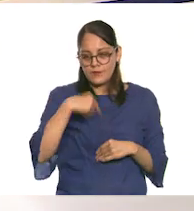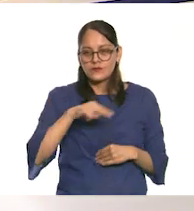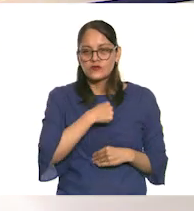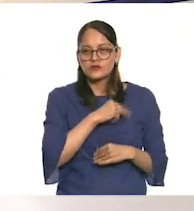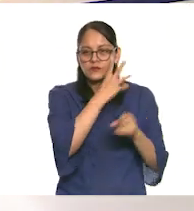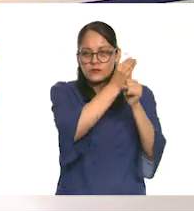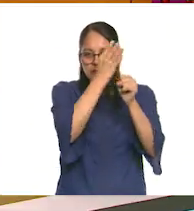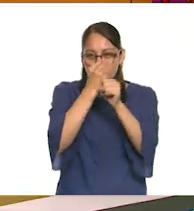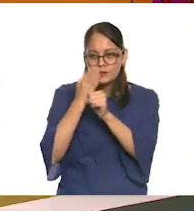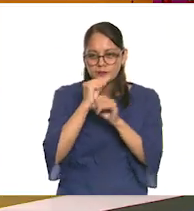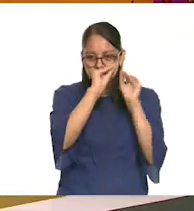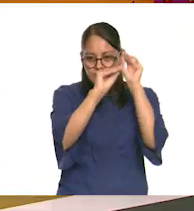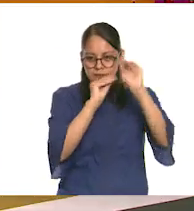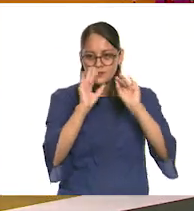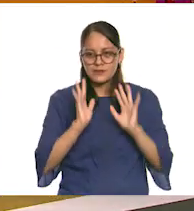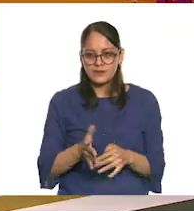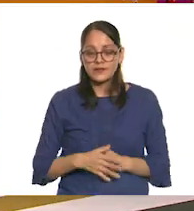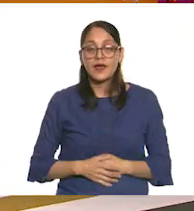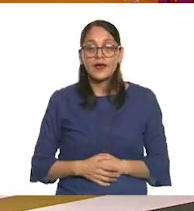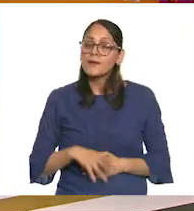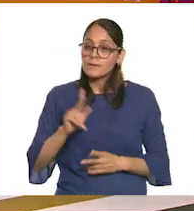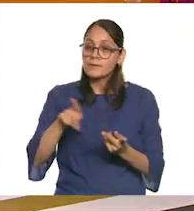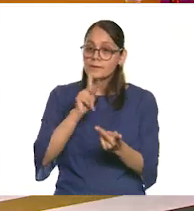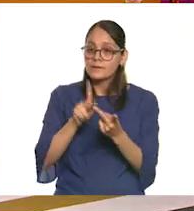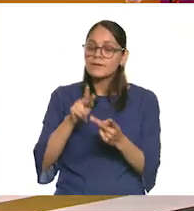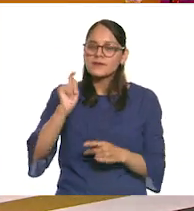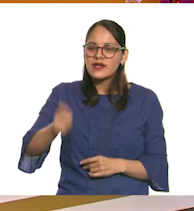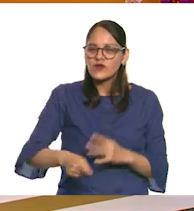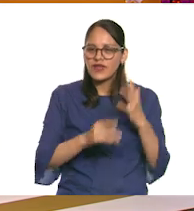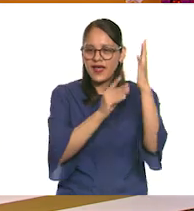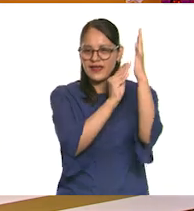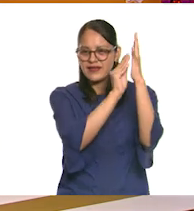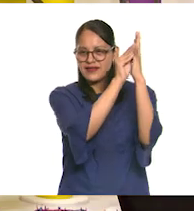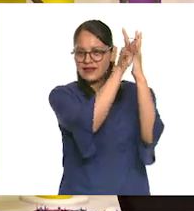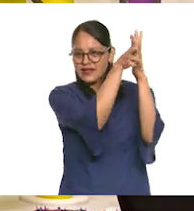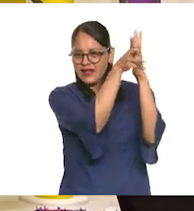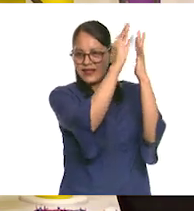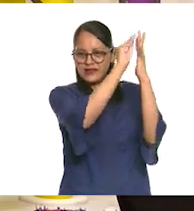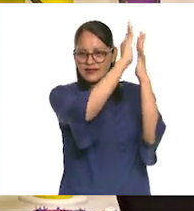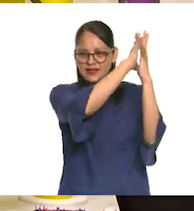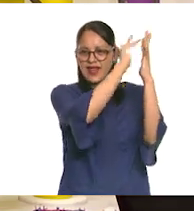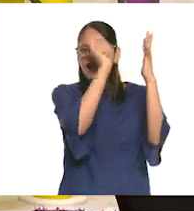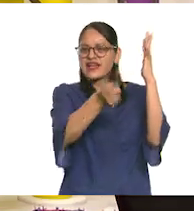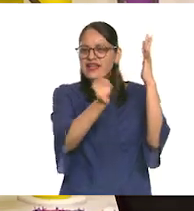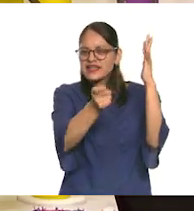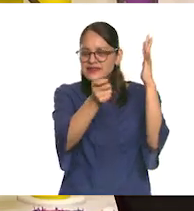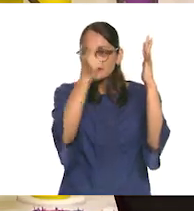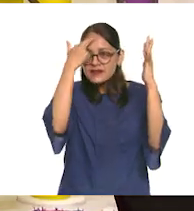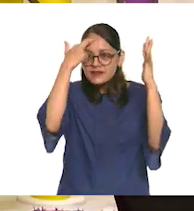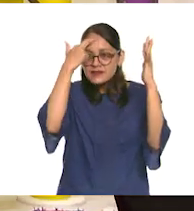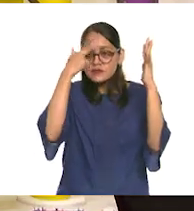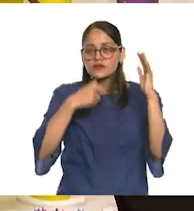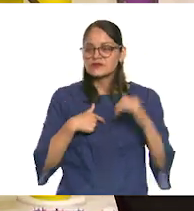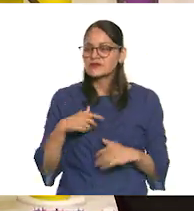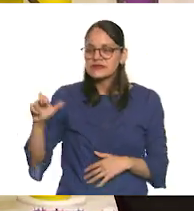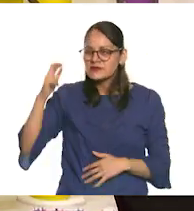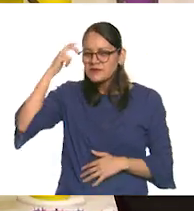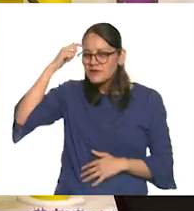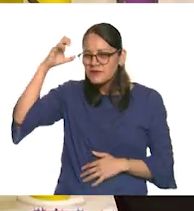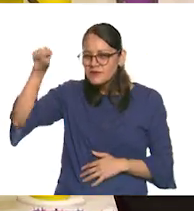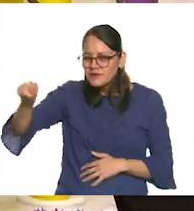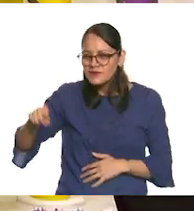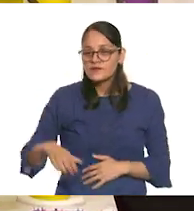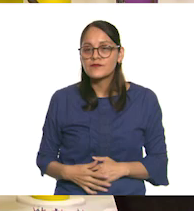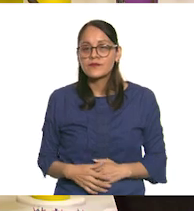instalación. Perfecto. ¿Recuerdas que simbolizaban las ramas? Recuérdame, Iván, porque tengo tantas ideas en la cabeza.